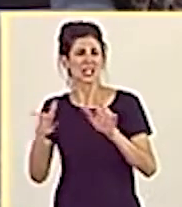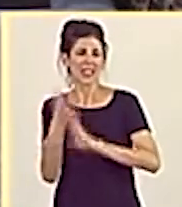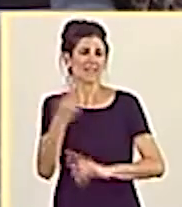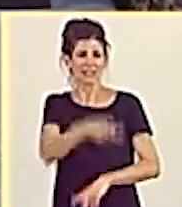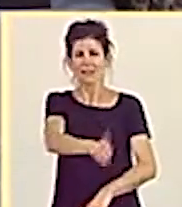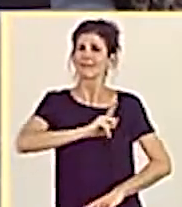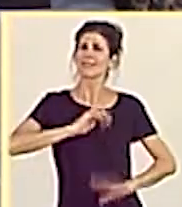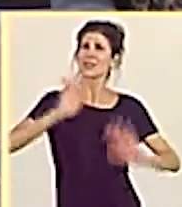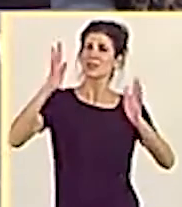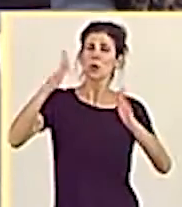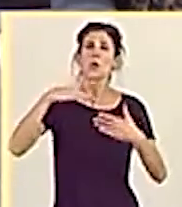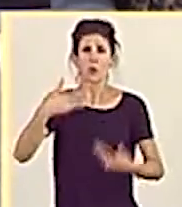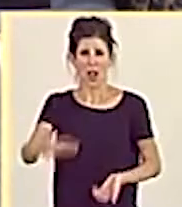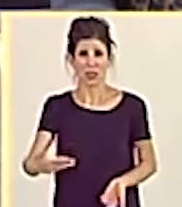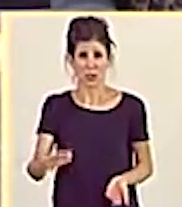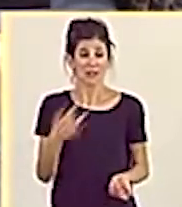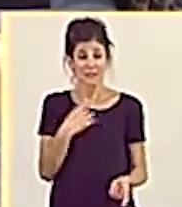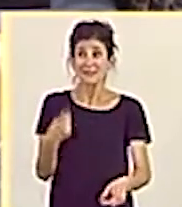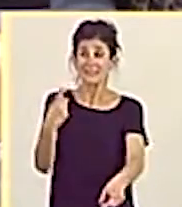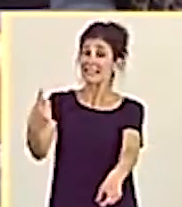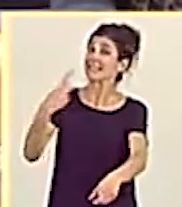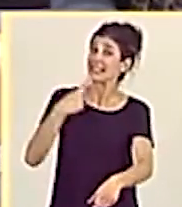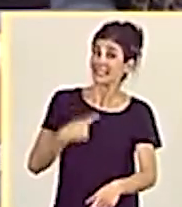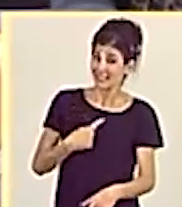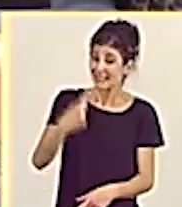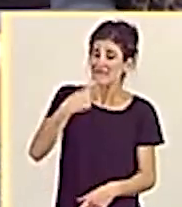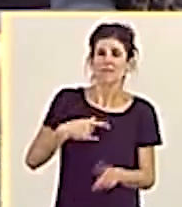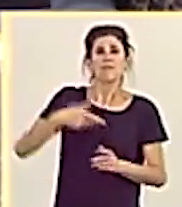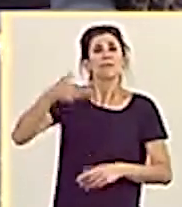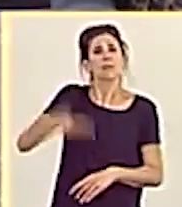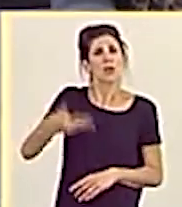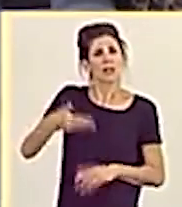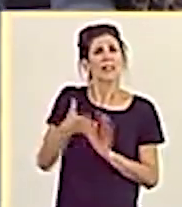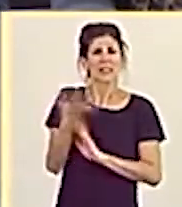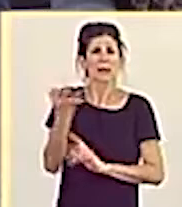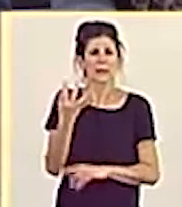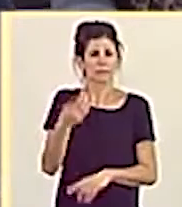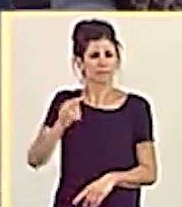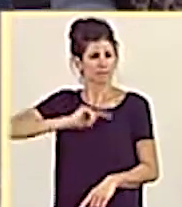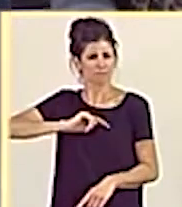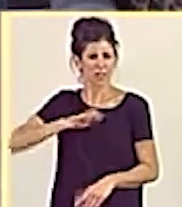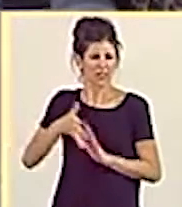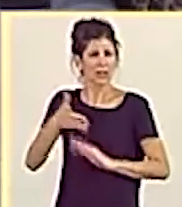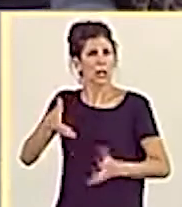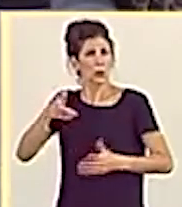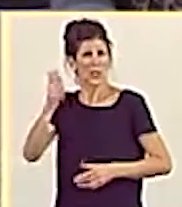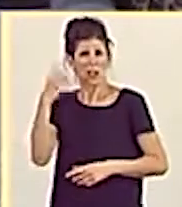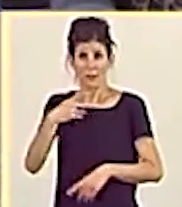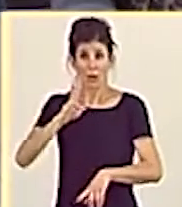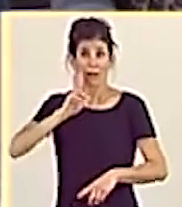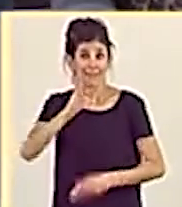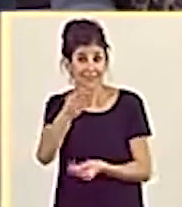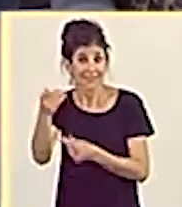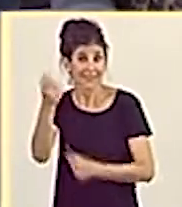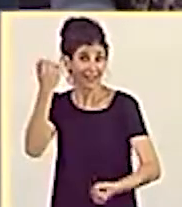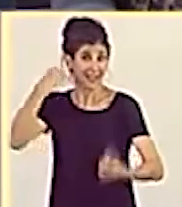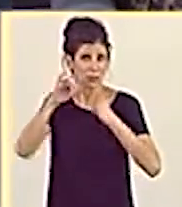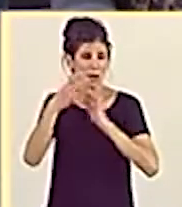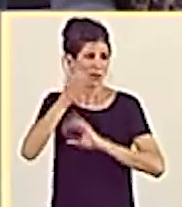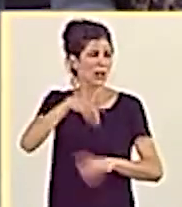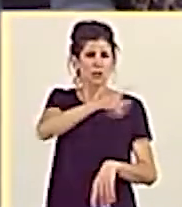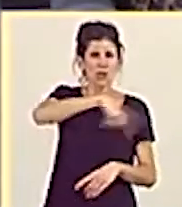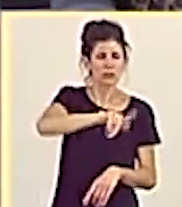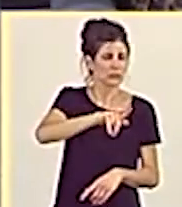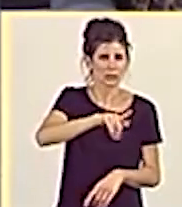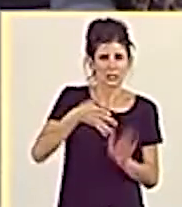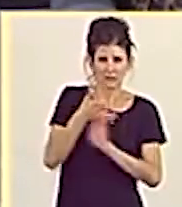aplaudir. Nos dicen que es fundamental tener moral de victoria, pero cada vez que les vemos actuar lo que nos pasa a todos es